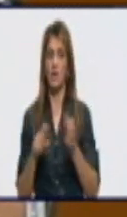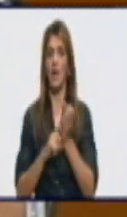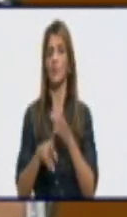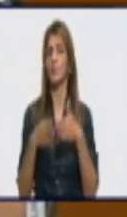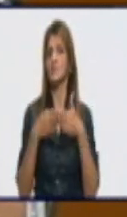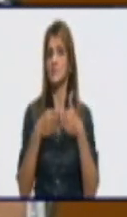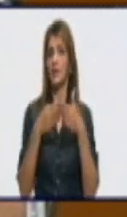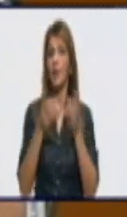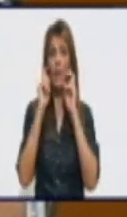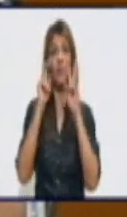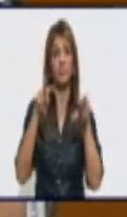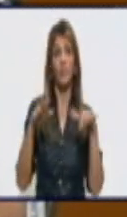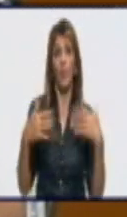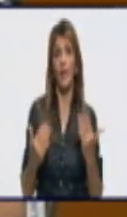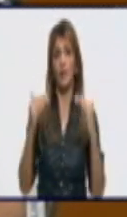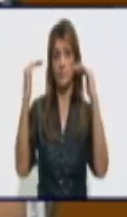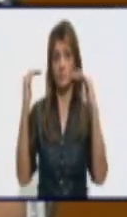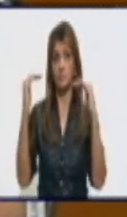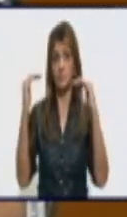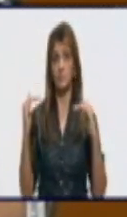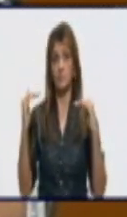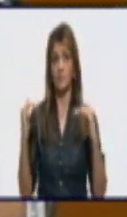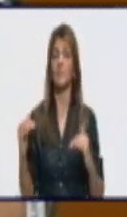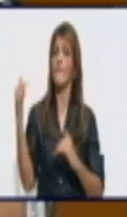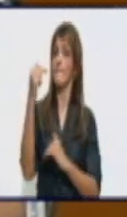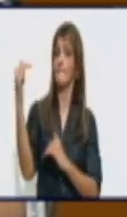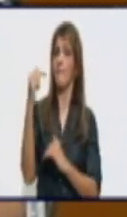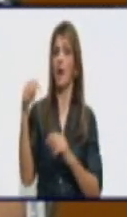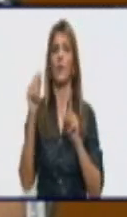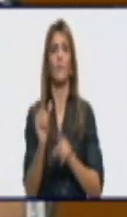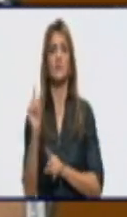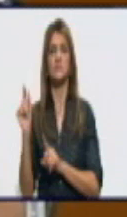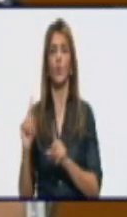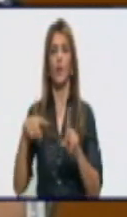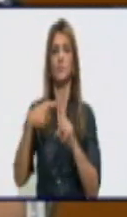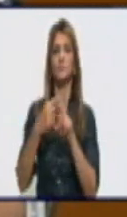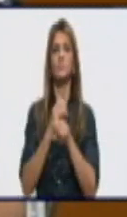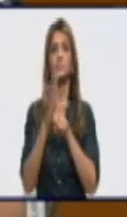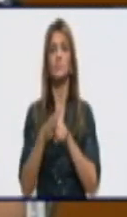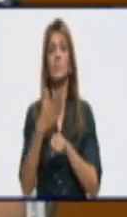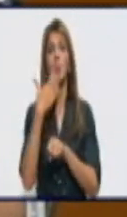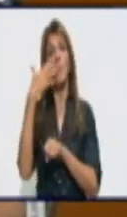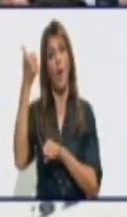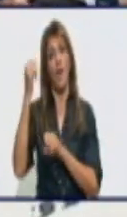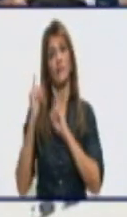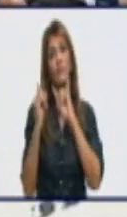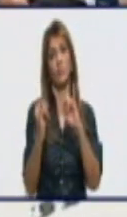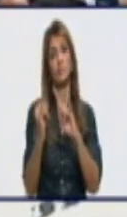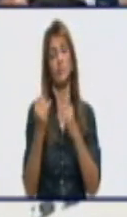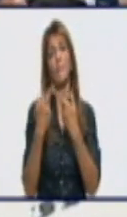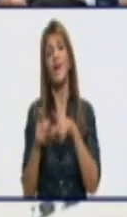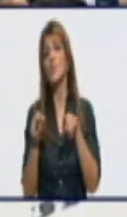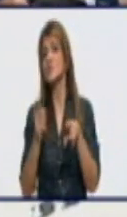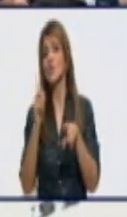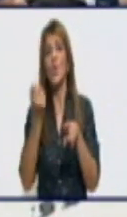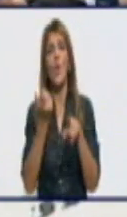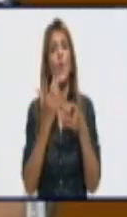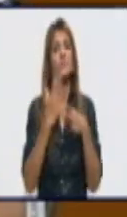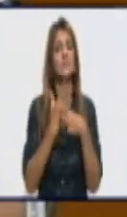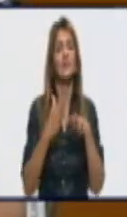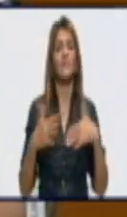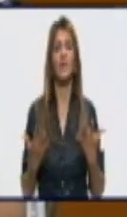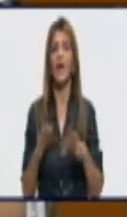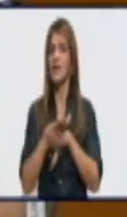hemos ido disminuyendo los casos, una disminución considerable. Es una buena noticia, pero no significa que tengamos el control